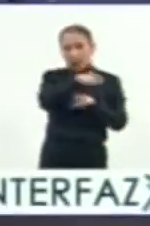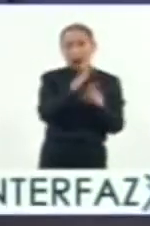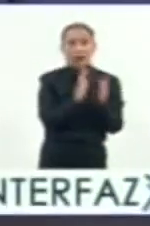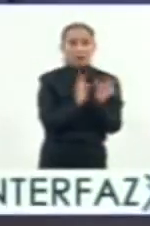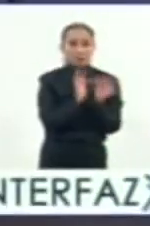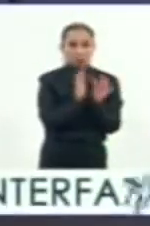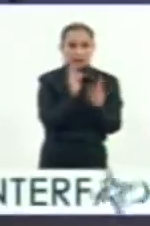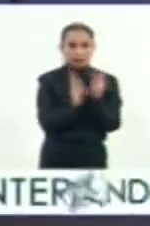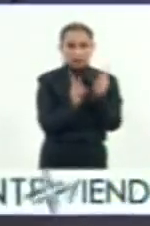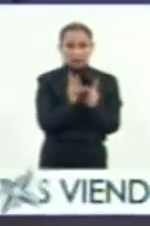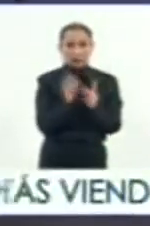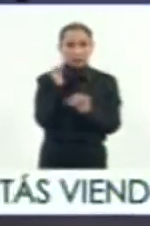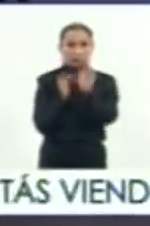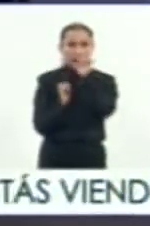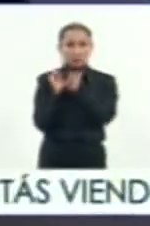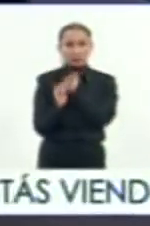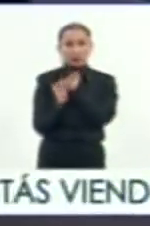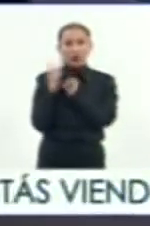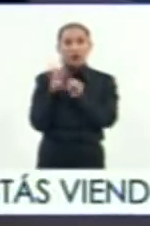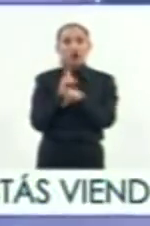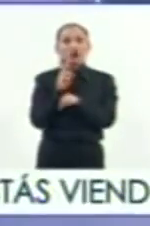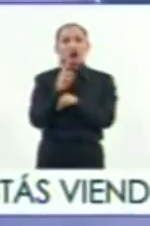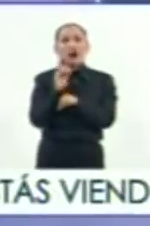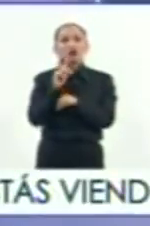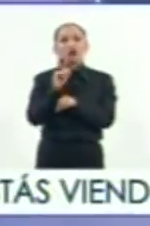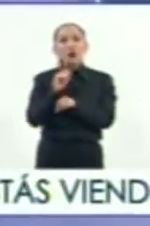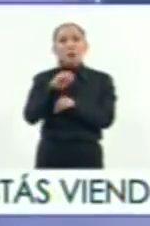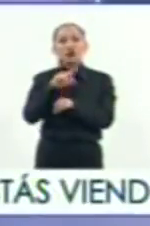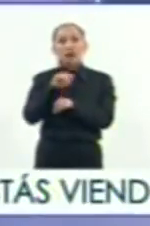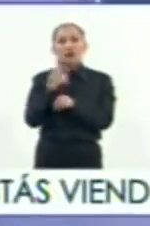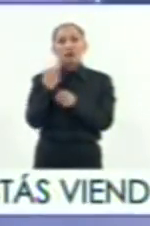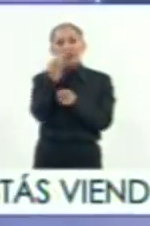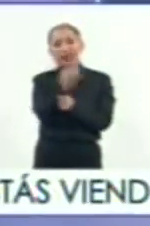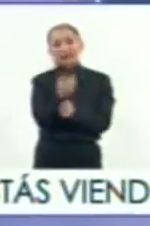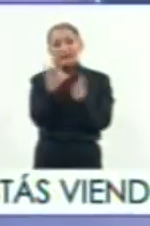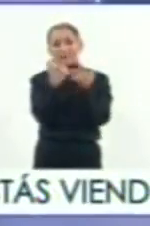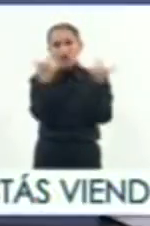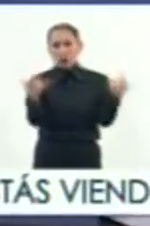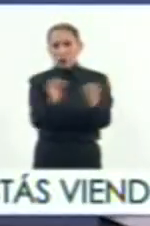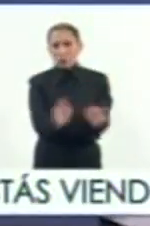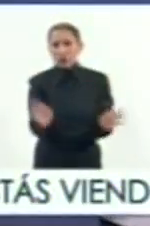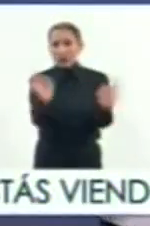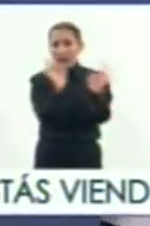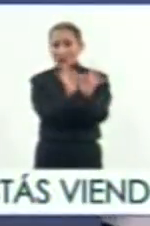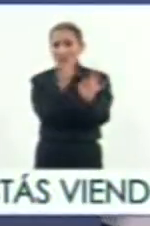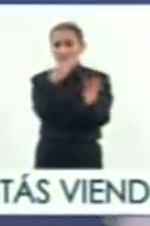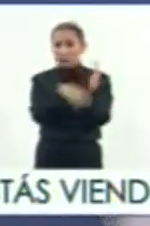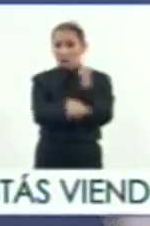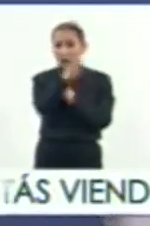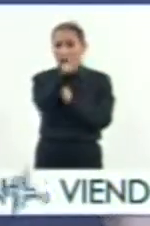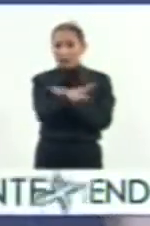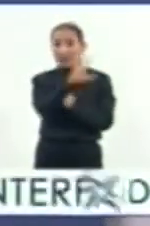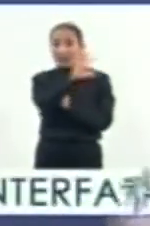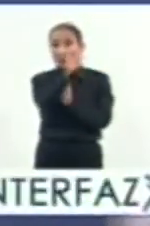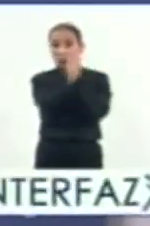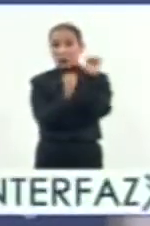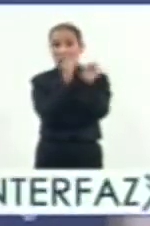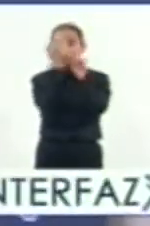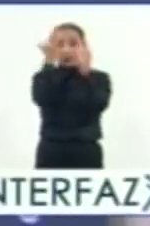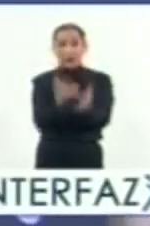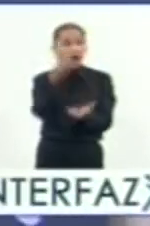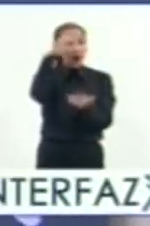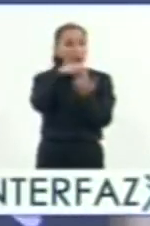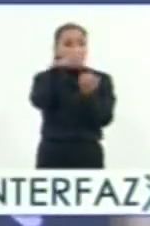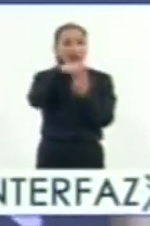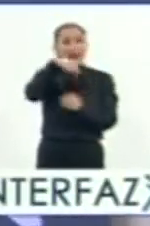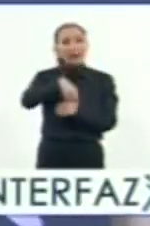practicando con el arqueólogo y doctor Arturo Montero sobre este hecho fundamental que se cumple en el 2019, los 500 años de la llegada